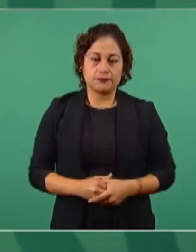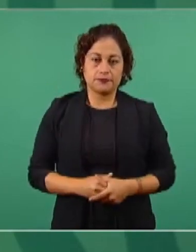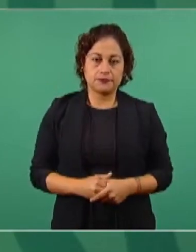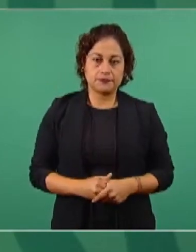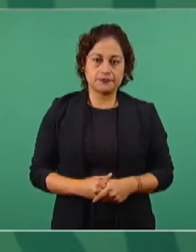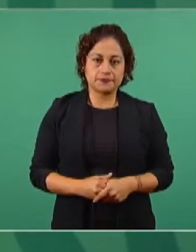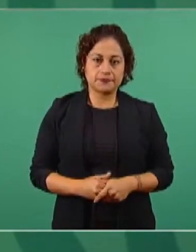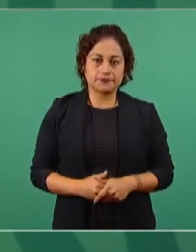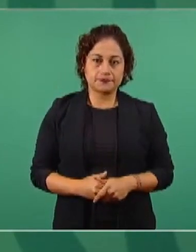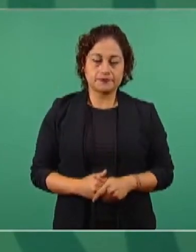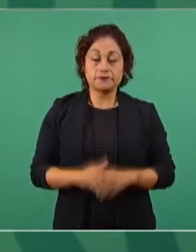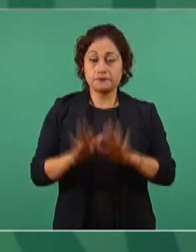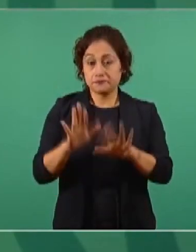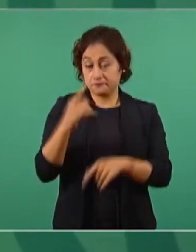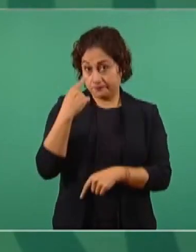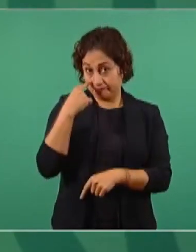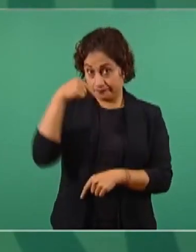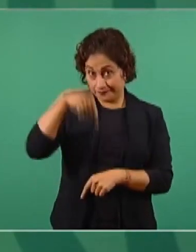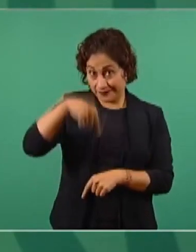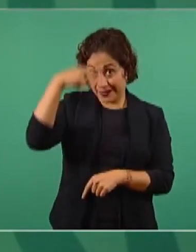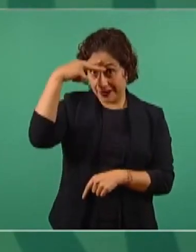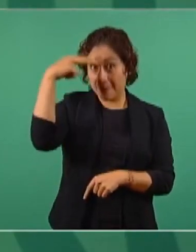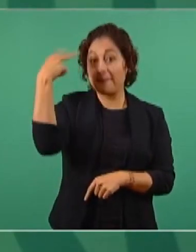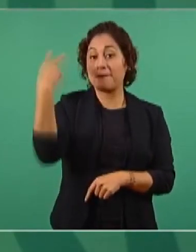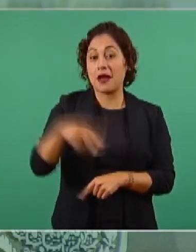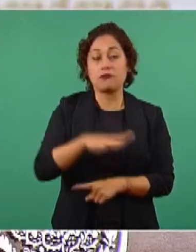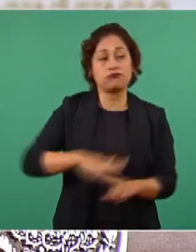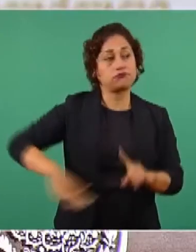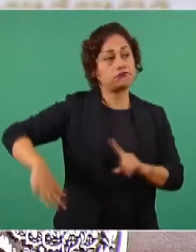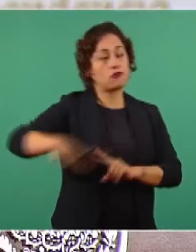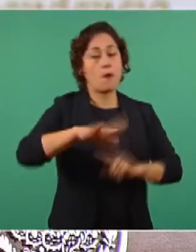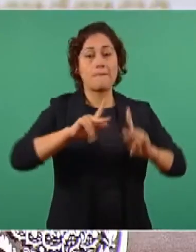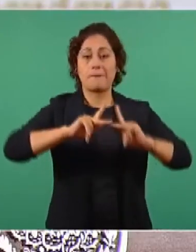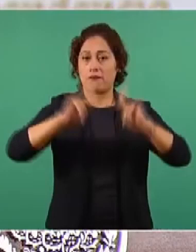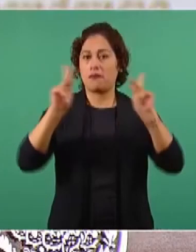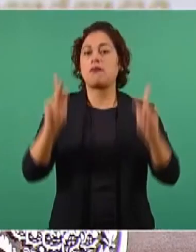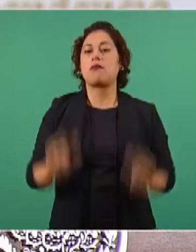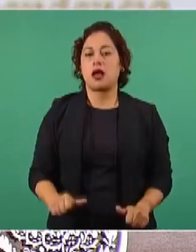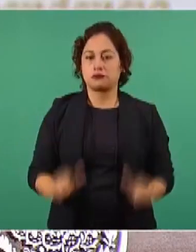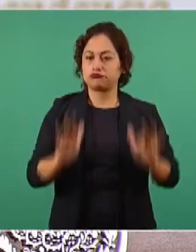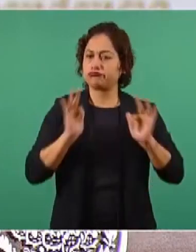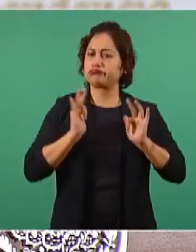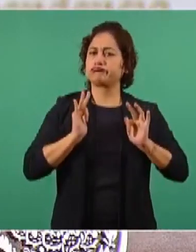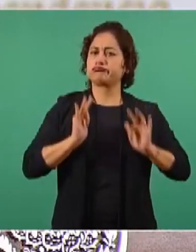En México hay paz, hay tranquilidad y hay gobernabilidad.